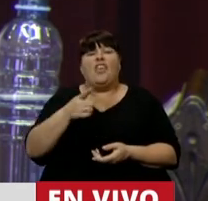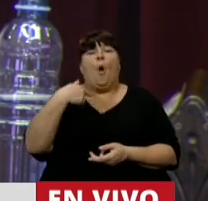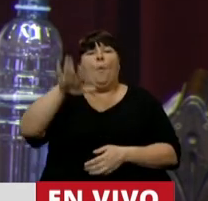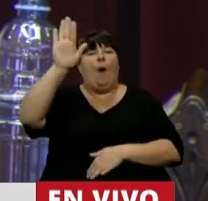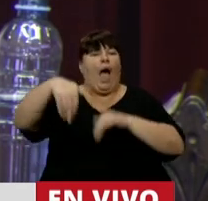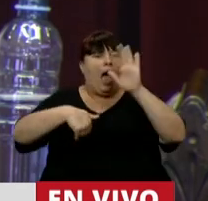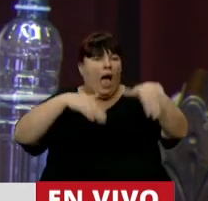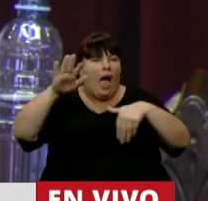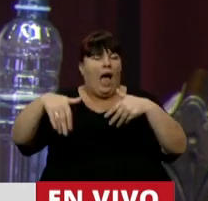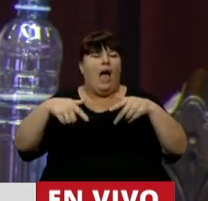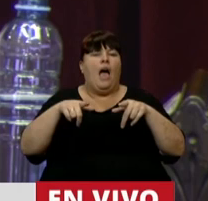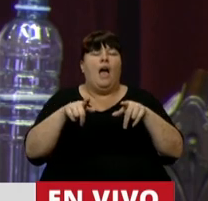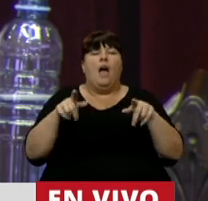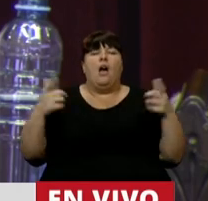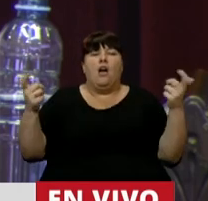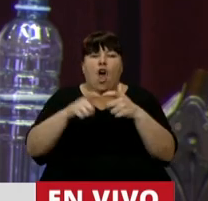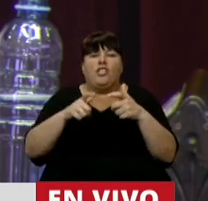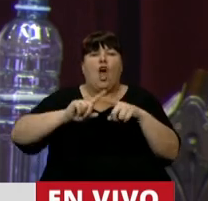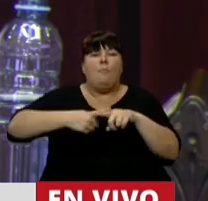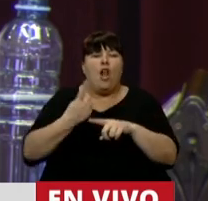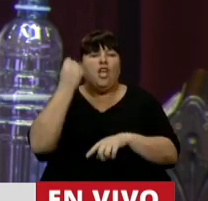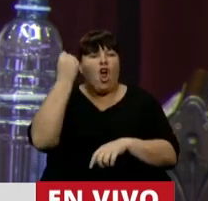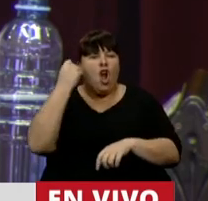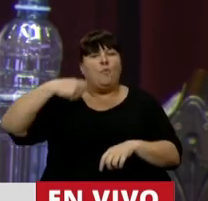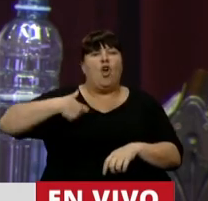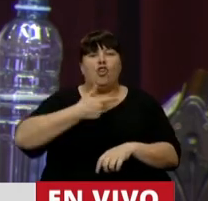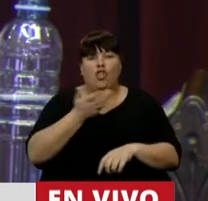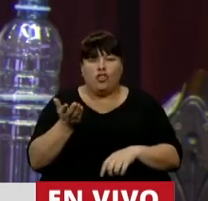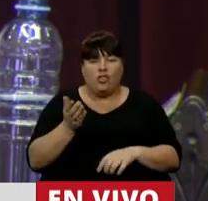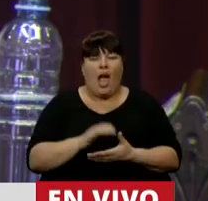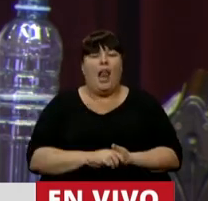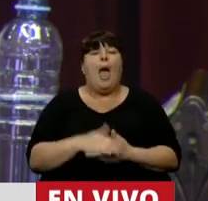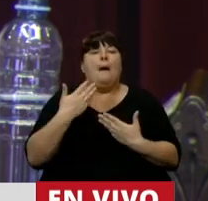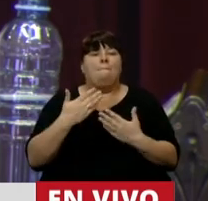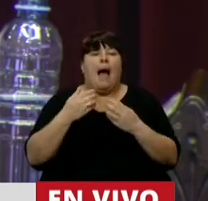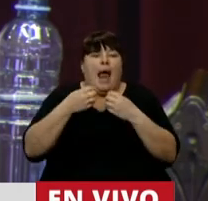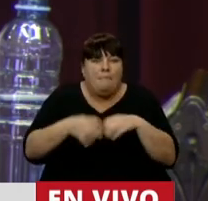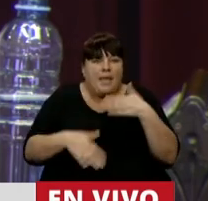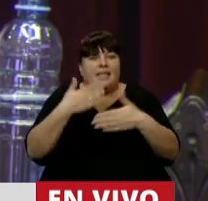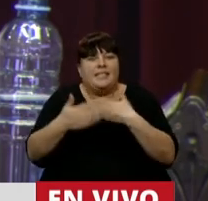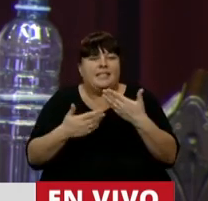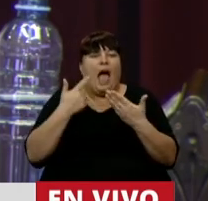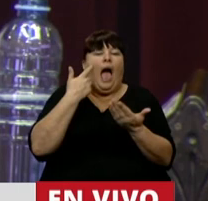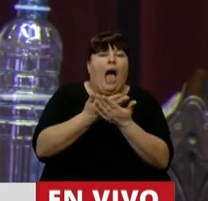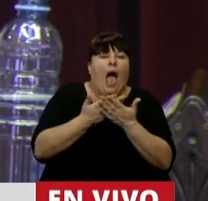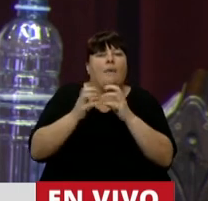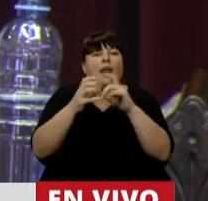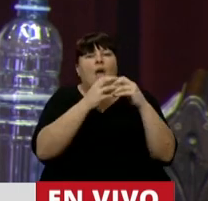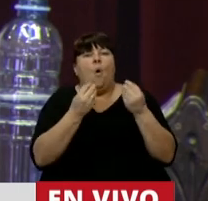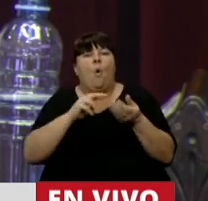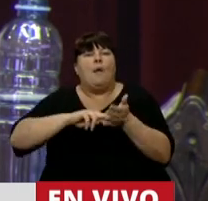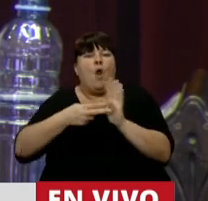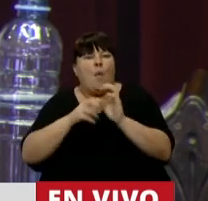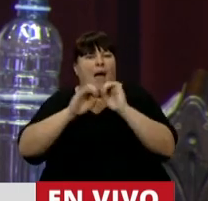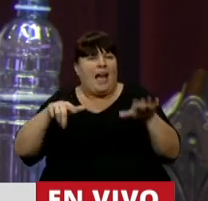a convocar a un Consejo Político, Económico y Social, donde podamos empezar a poner pro, a discutir los problemas